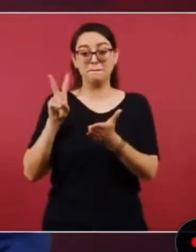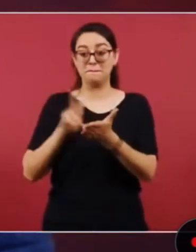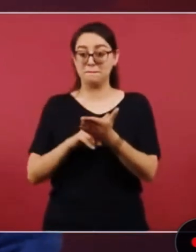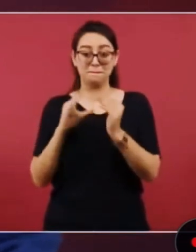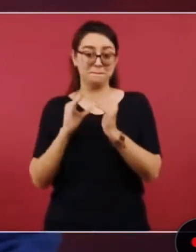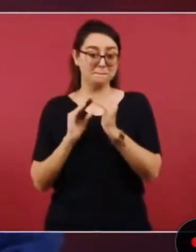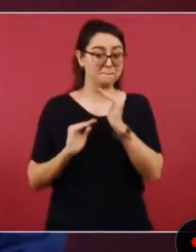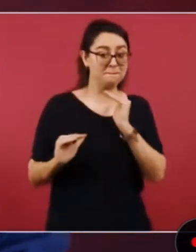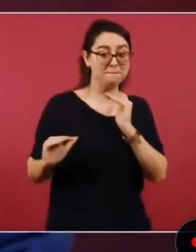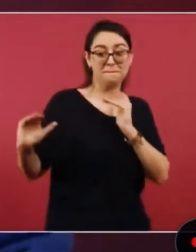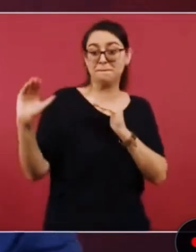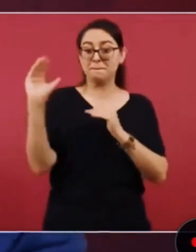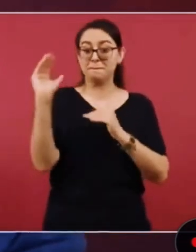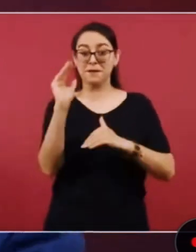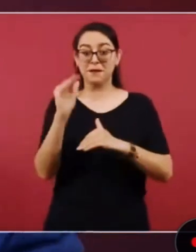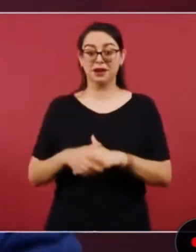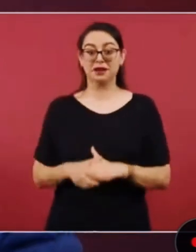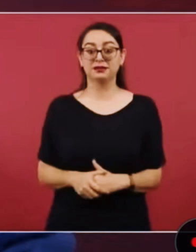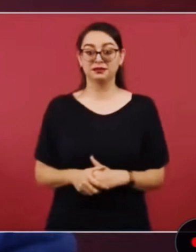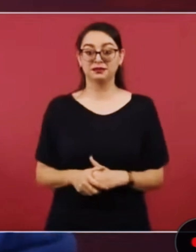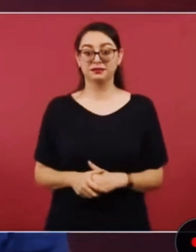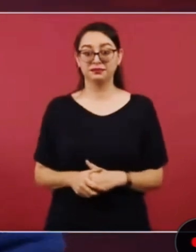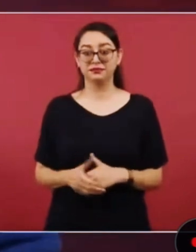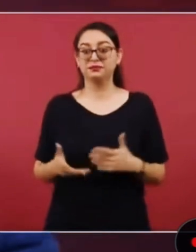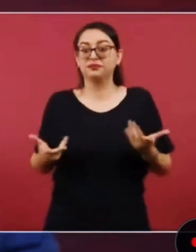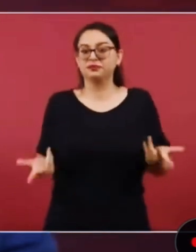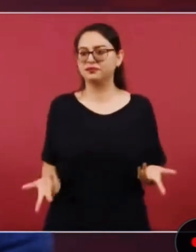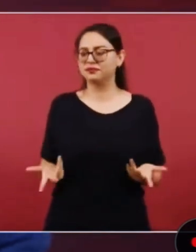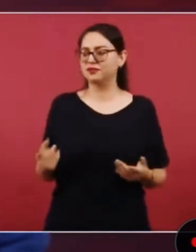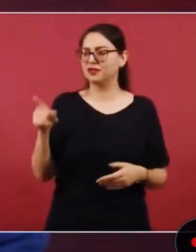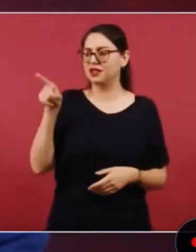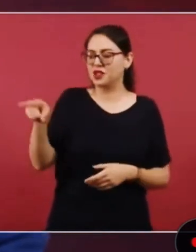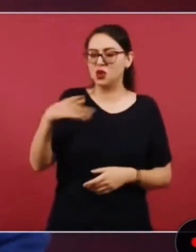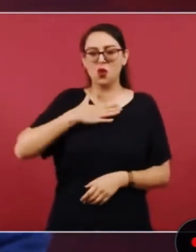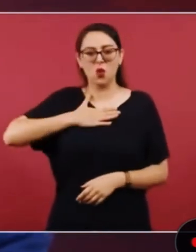solo va a navegar en los mares de los potentados